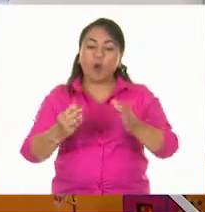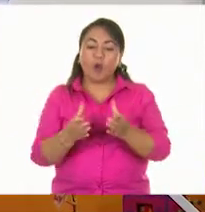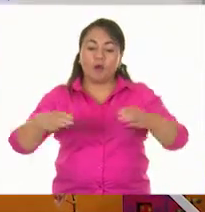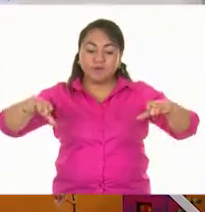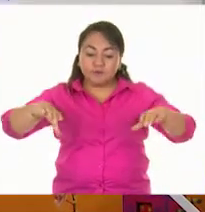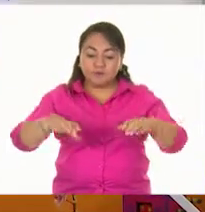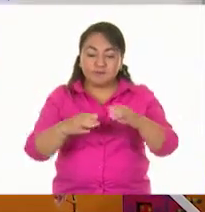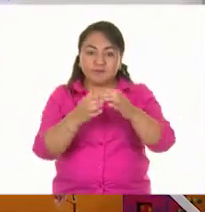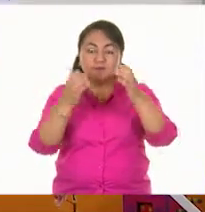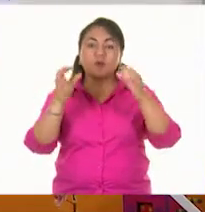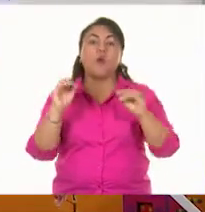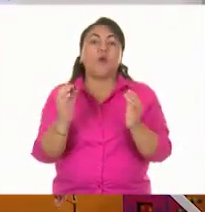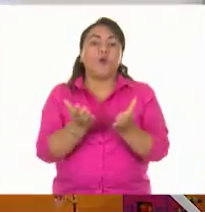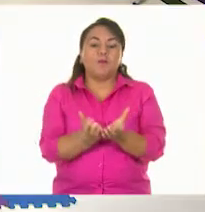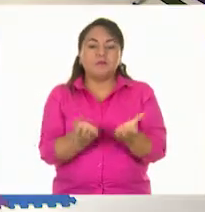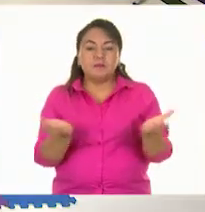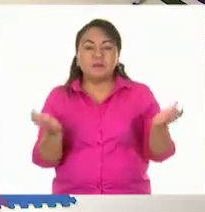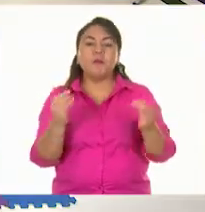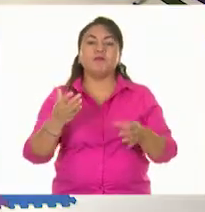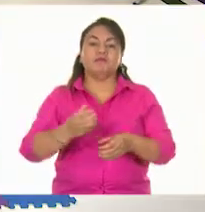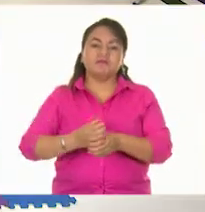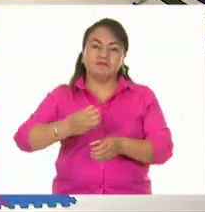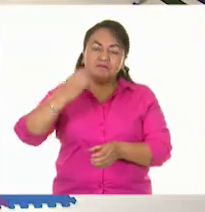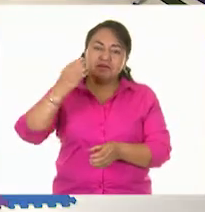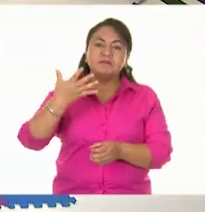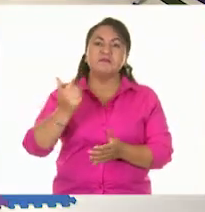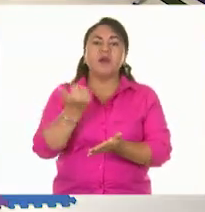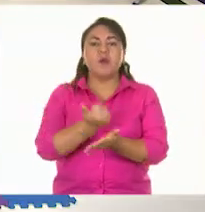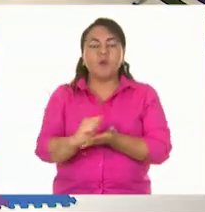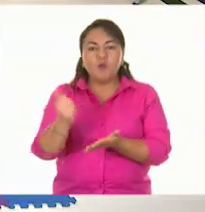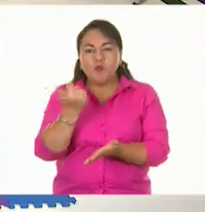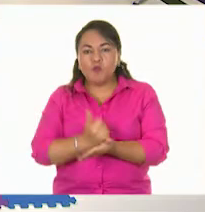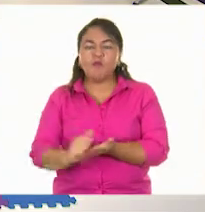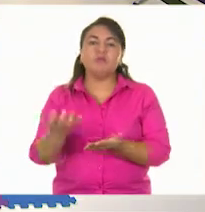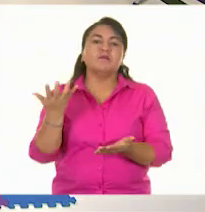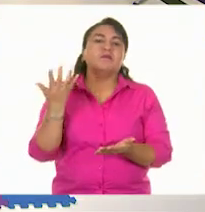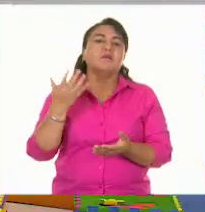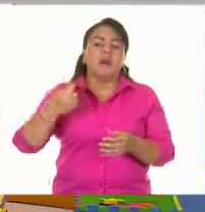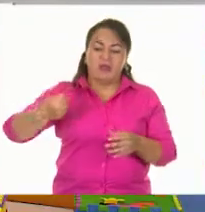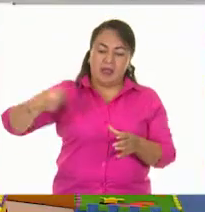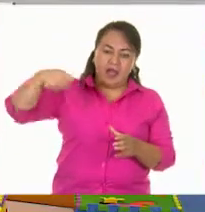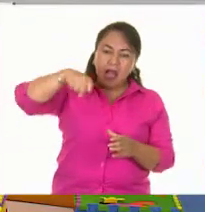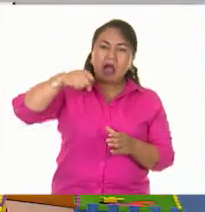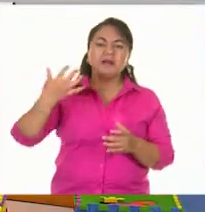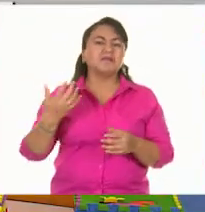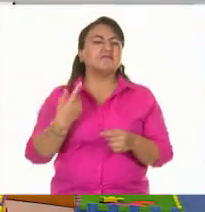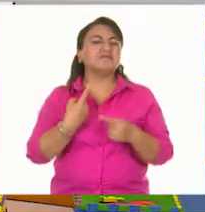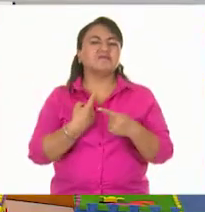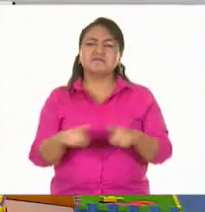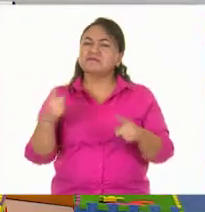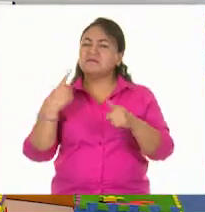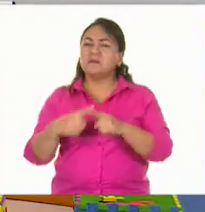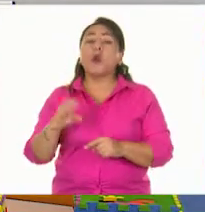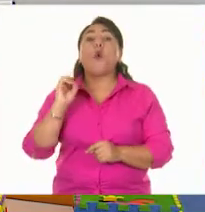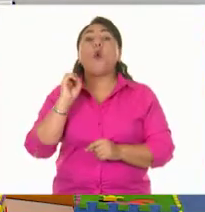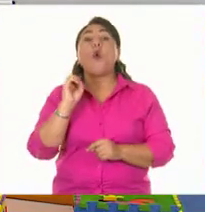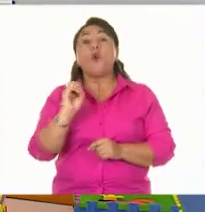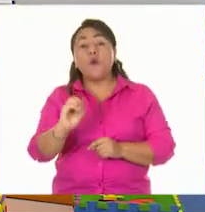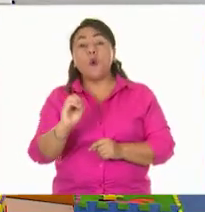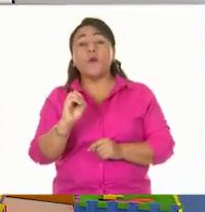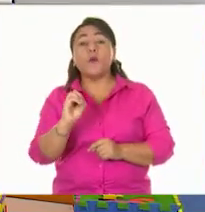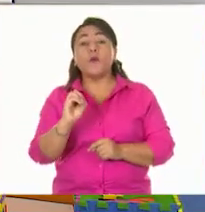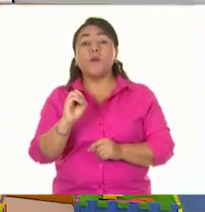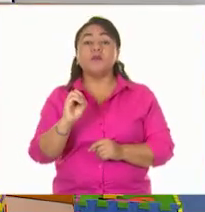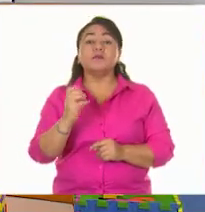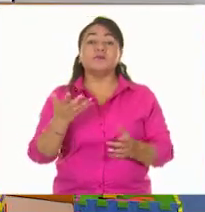contiene. Por ejemplo, puede ser un frasco, una botella, una jarra, pero también puede ser, por ejemplo, la forma